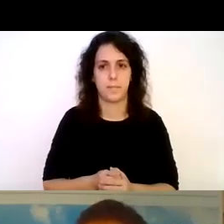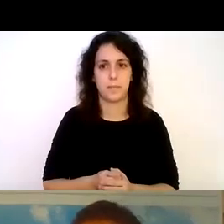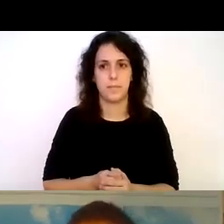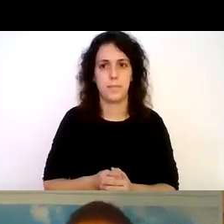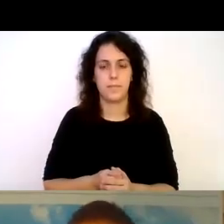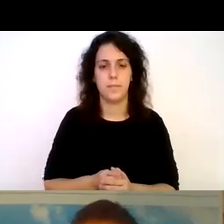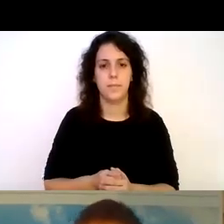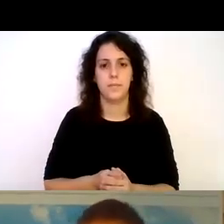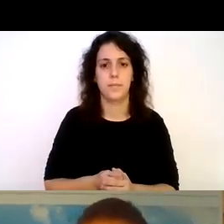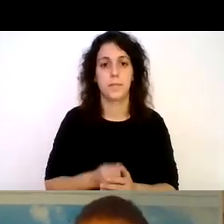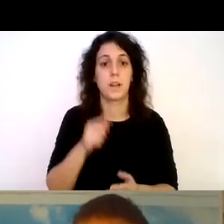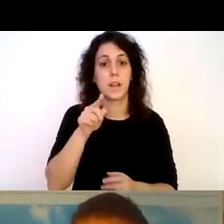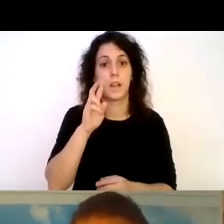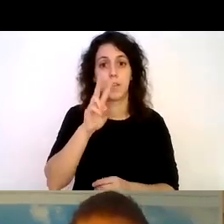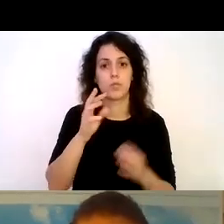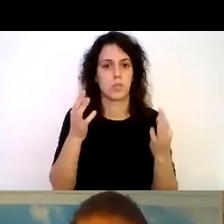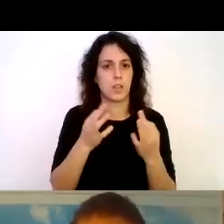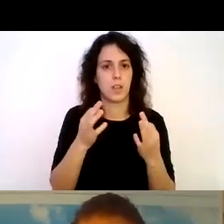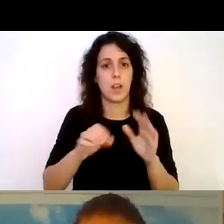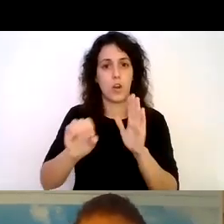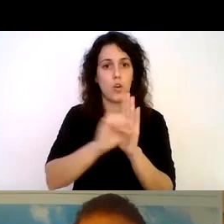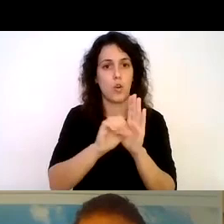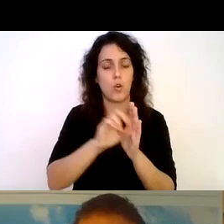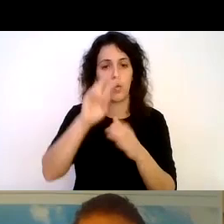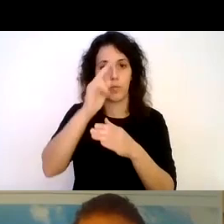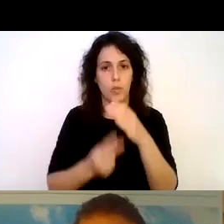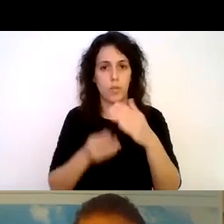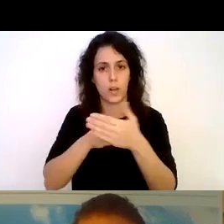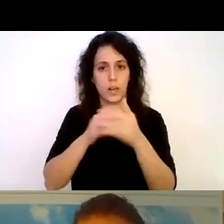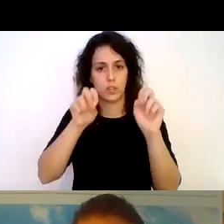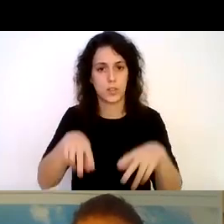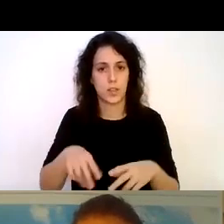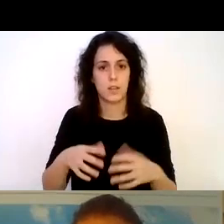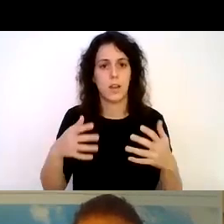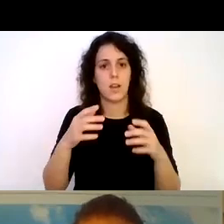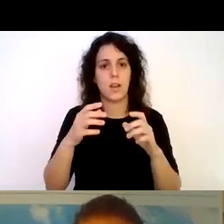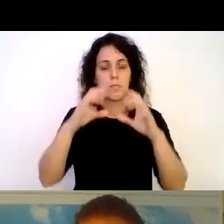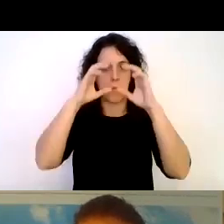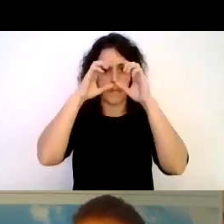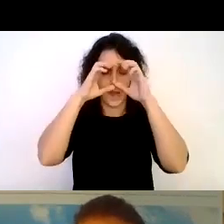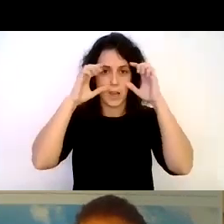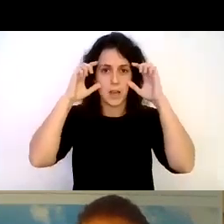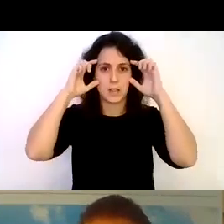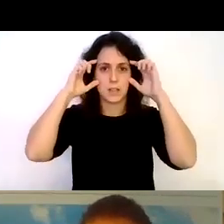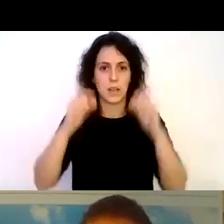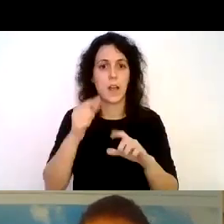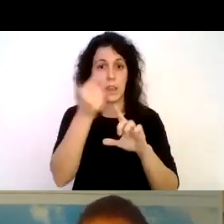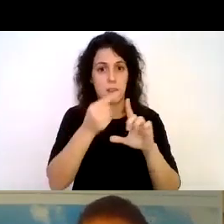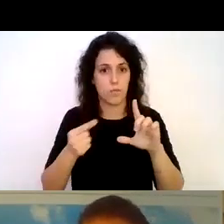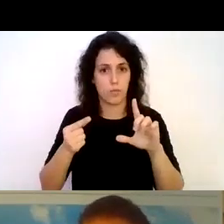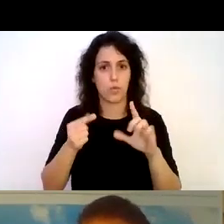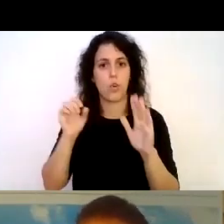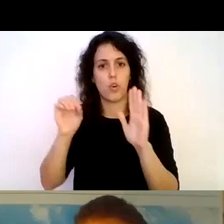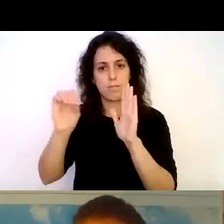lo que vemos aquí es el logo de buceos sin barreras con su slogan es una máscara de buceo un dibujo de una máscara de buceo